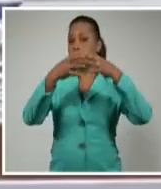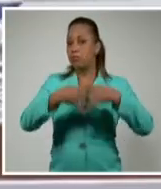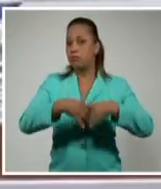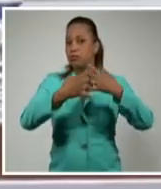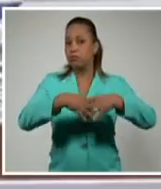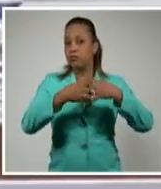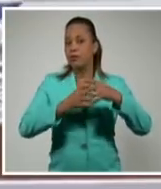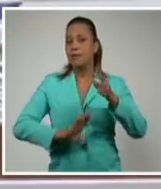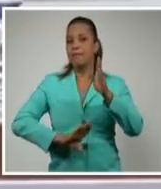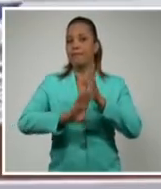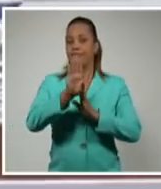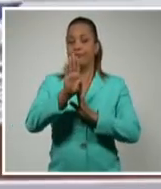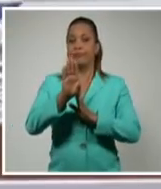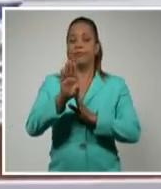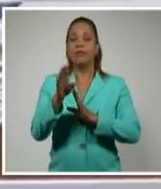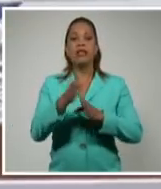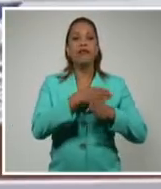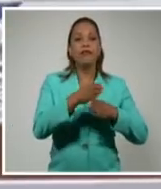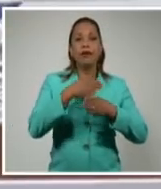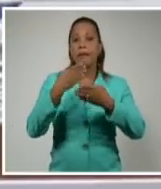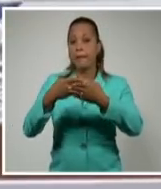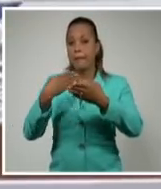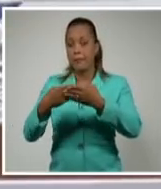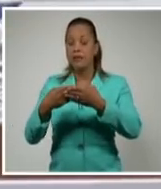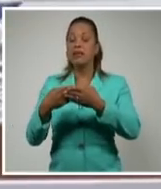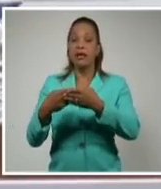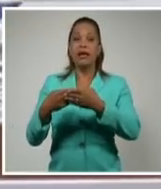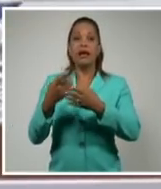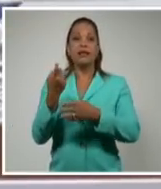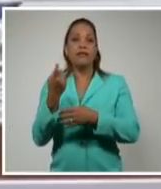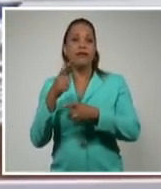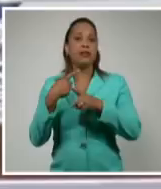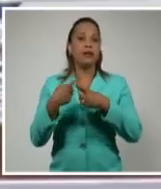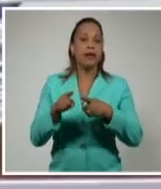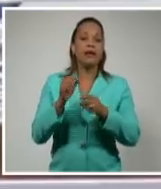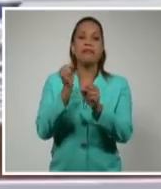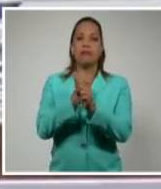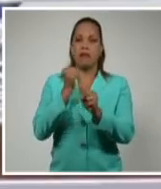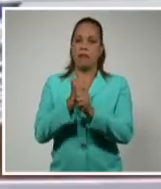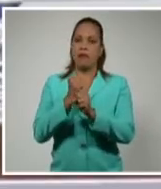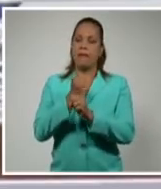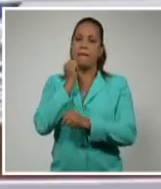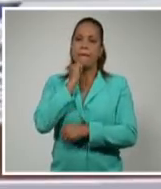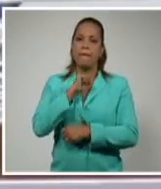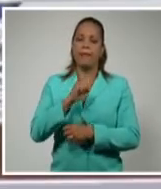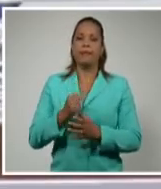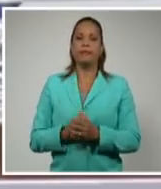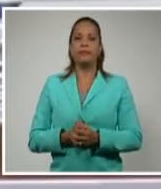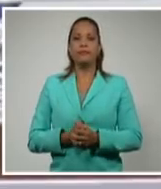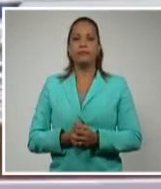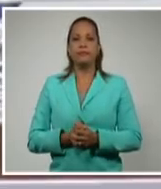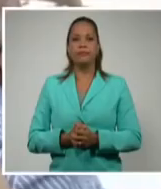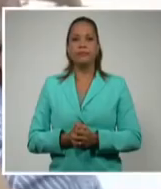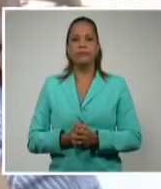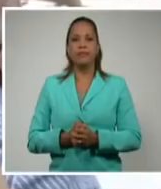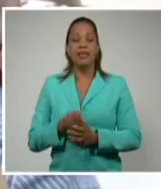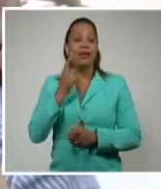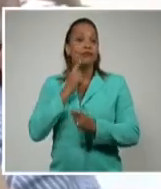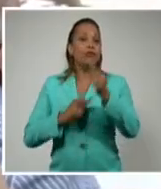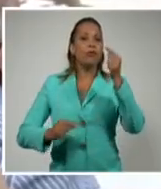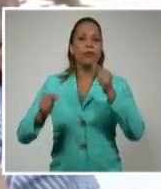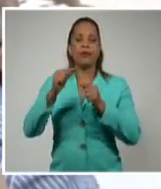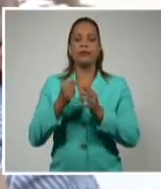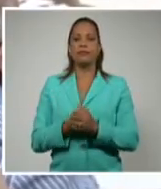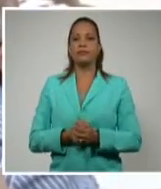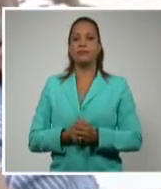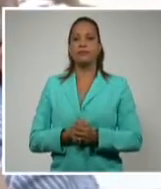Y en muchos sectores, en muchas actividades, todavía es insuficiente lo que se está haciendo. Y creo que eso tiene que ser la premisa. El estado